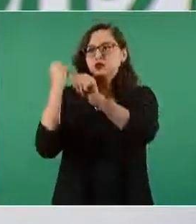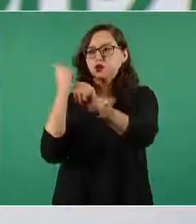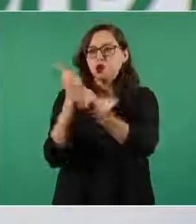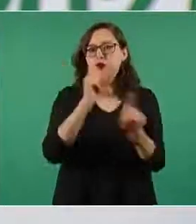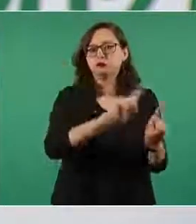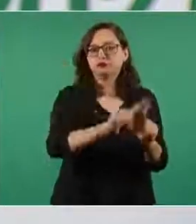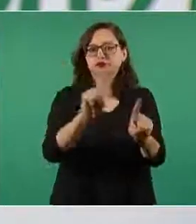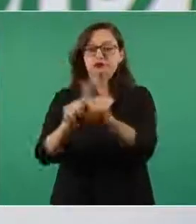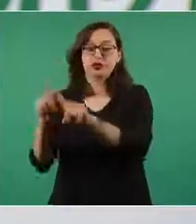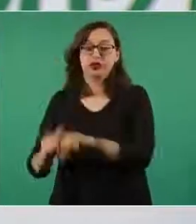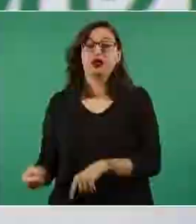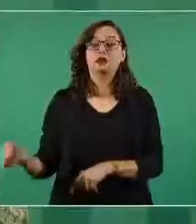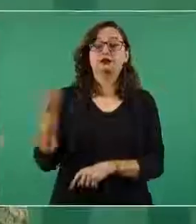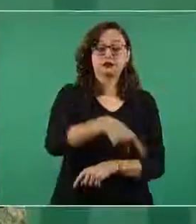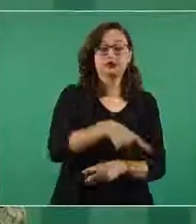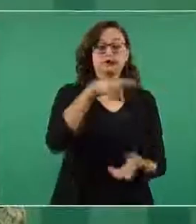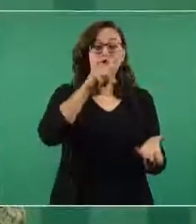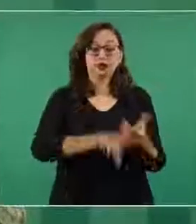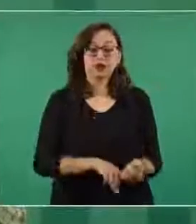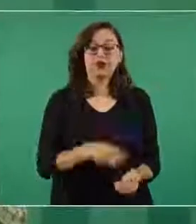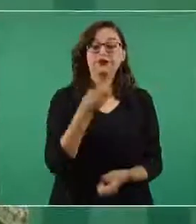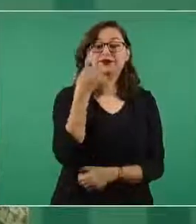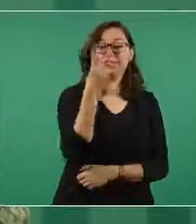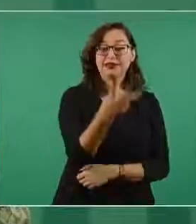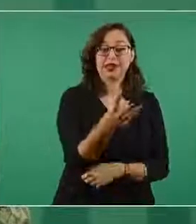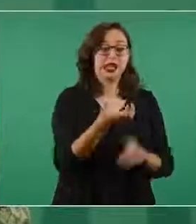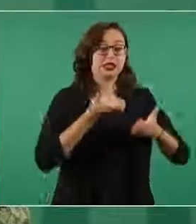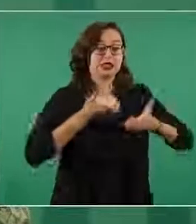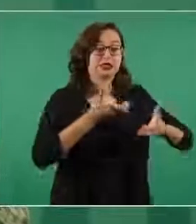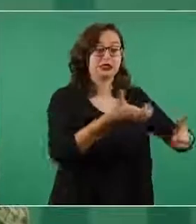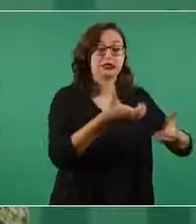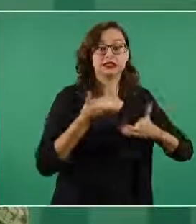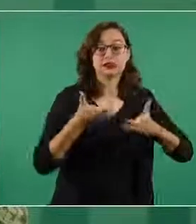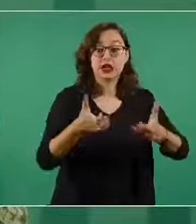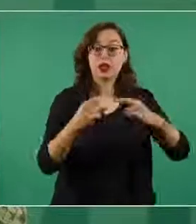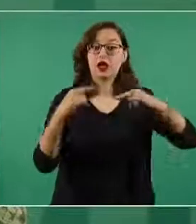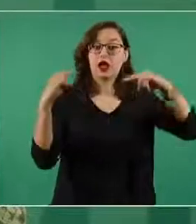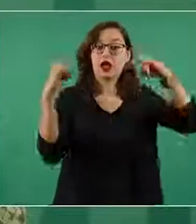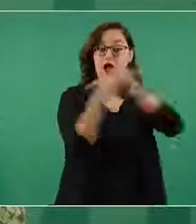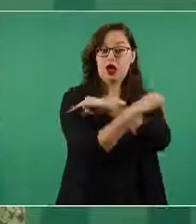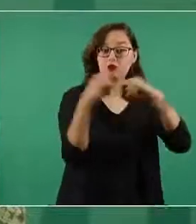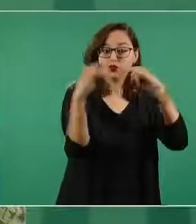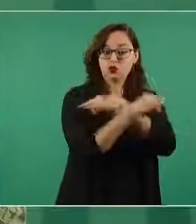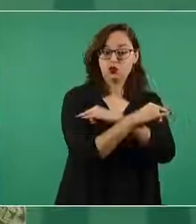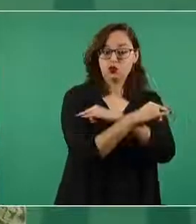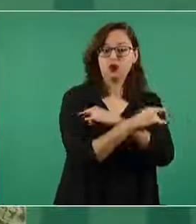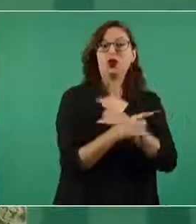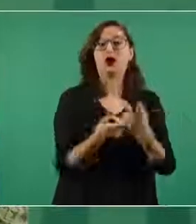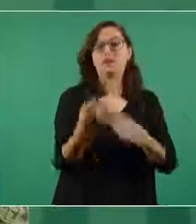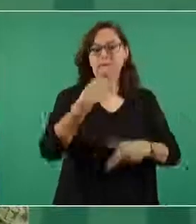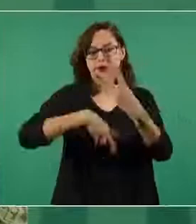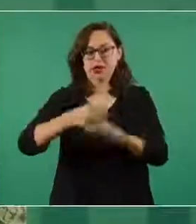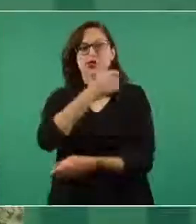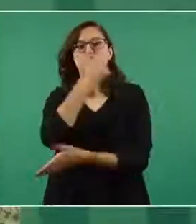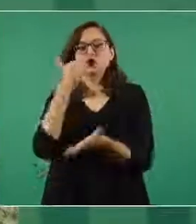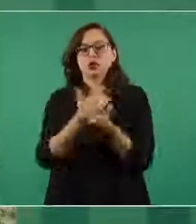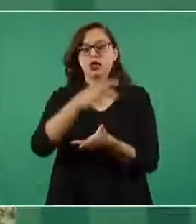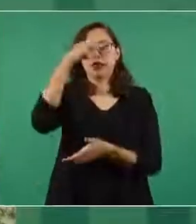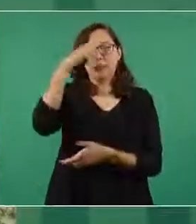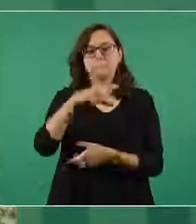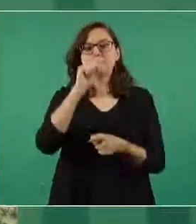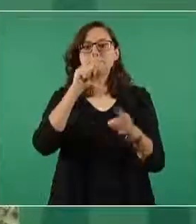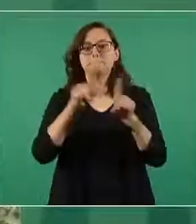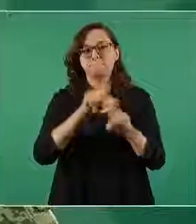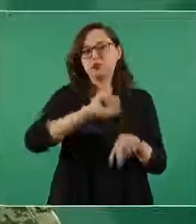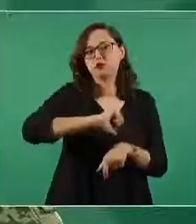va a tener tres autopistas tres autopistas para conectarlo con la ciudad y con los otros aeropuertos del